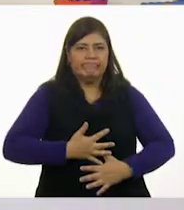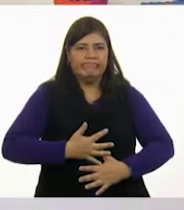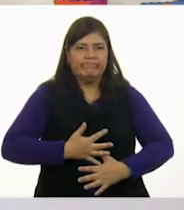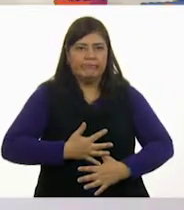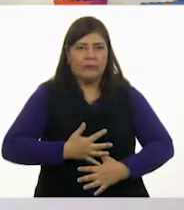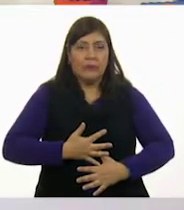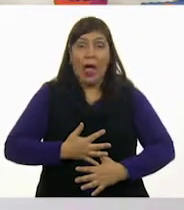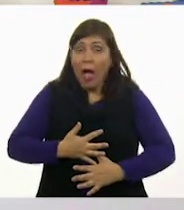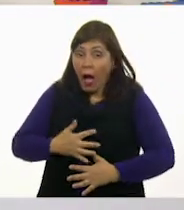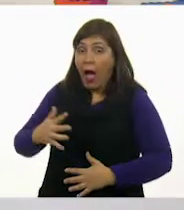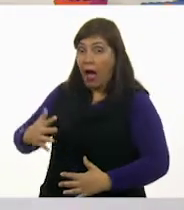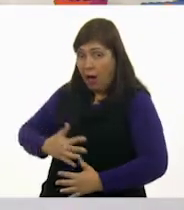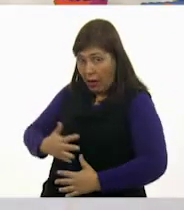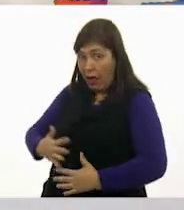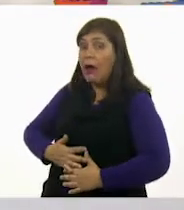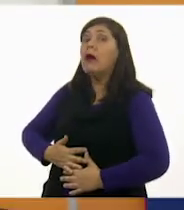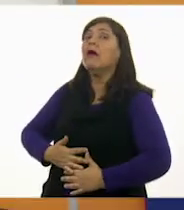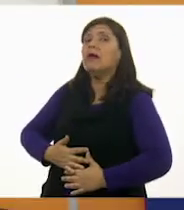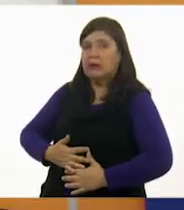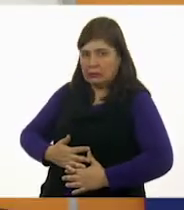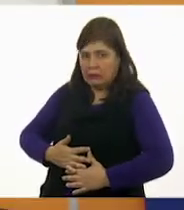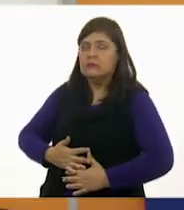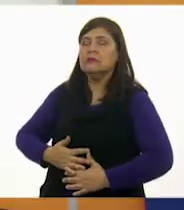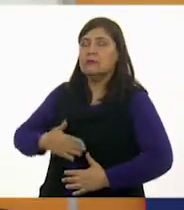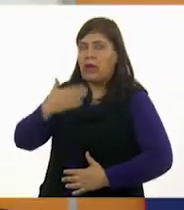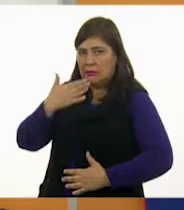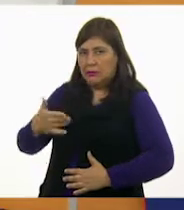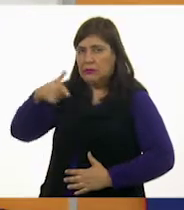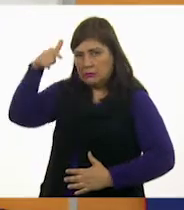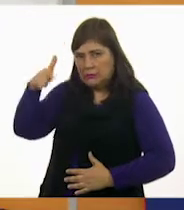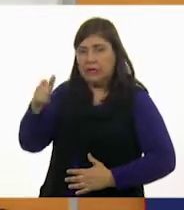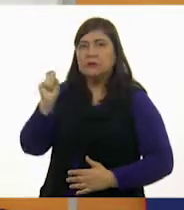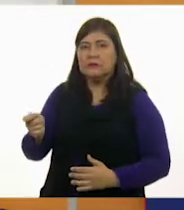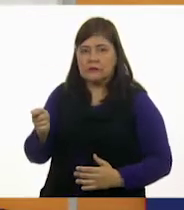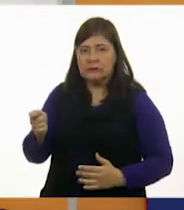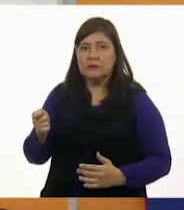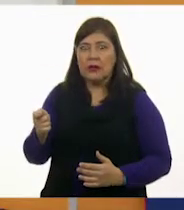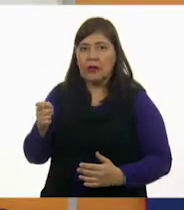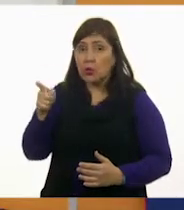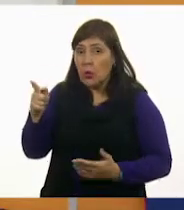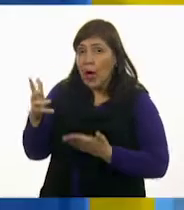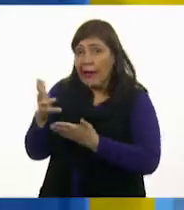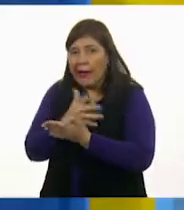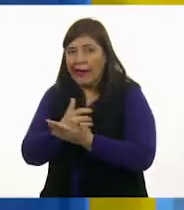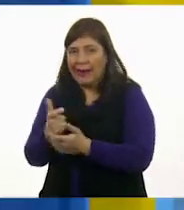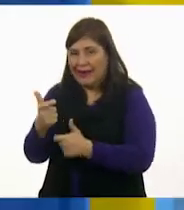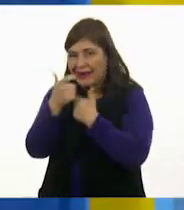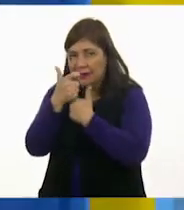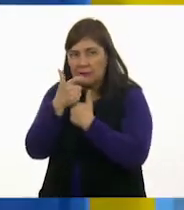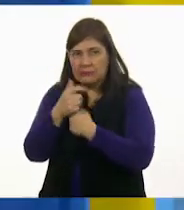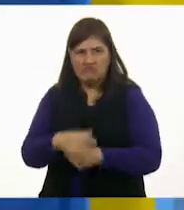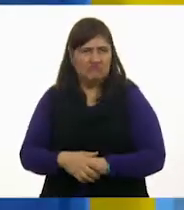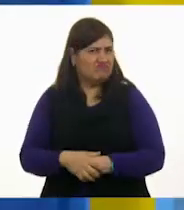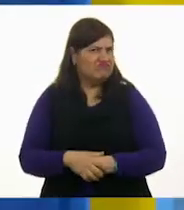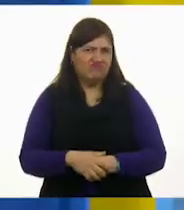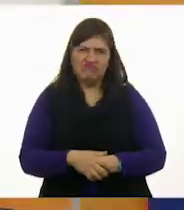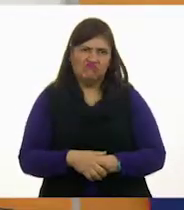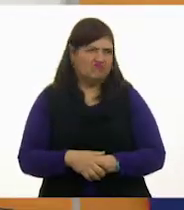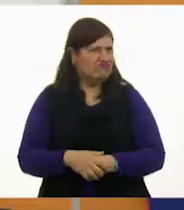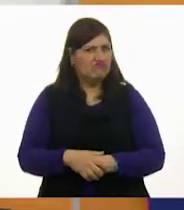¿En tu abdomen? Sí. Muy bien. ¿Y tienes ganas de reír? No.